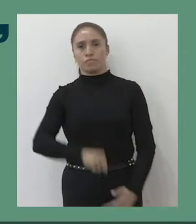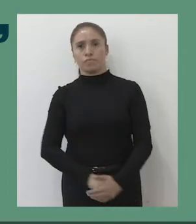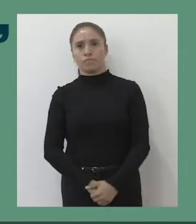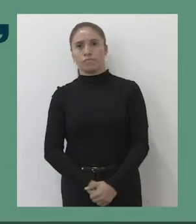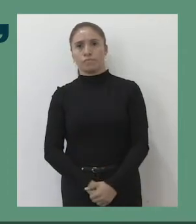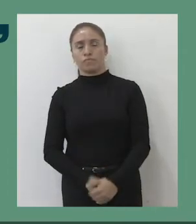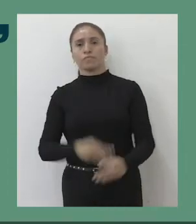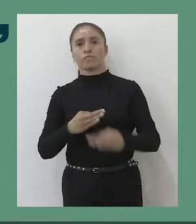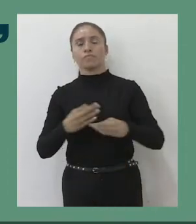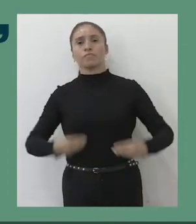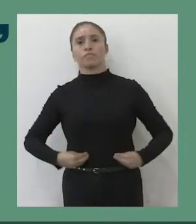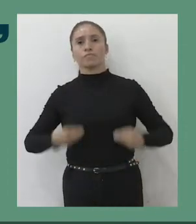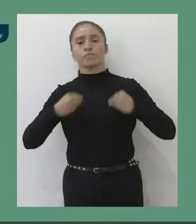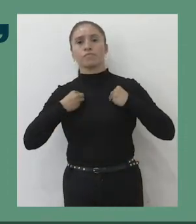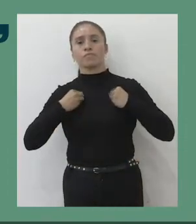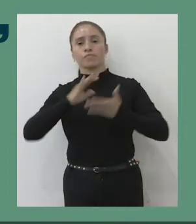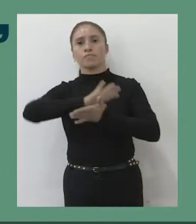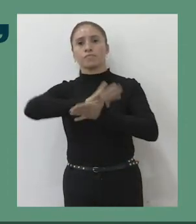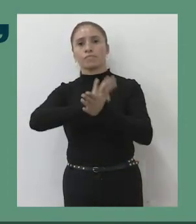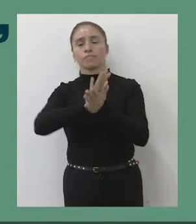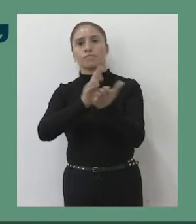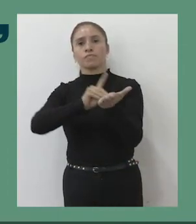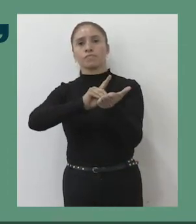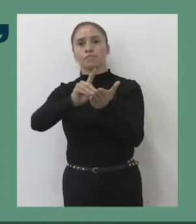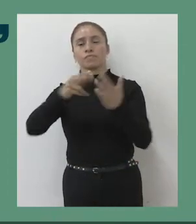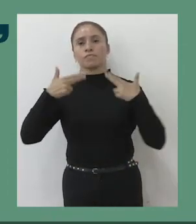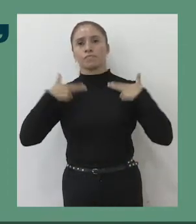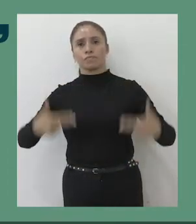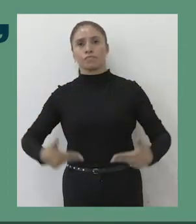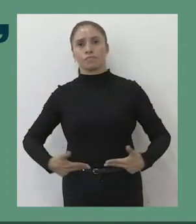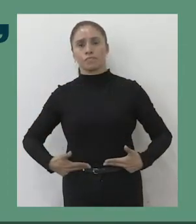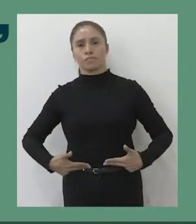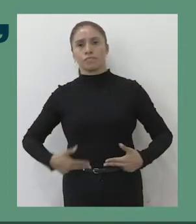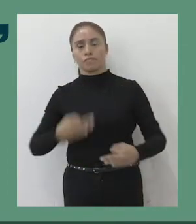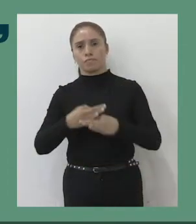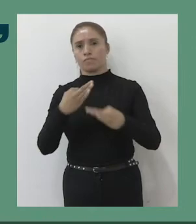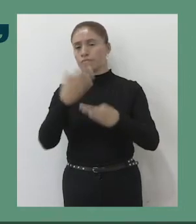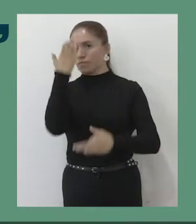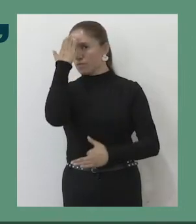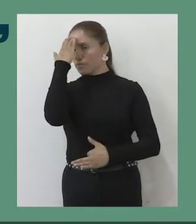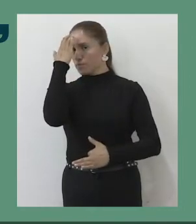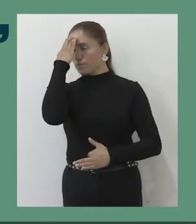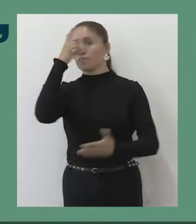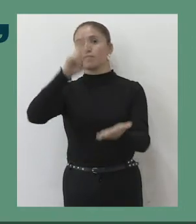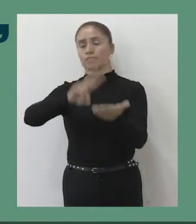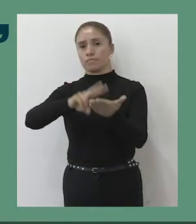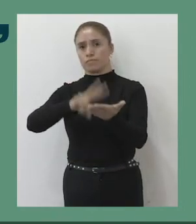Vivir sin discriminación es un derecho humano. Conócelo y hazlo valer.